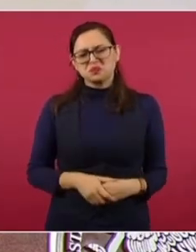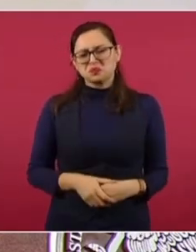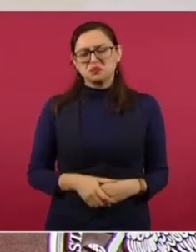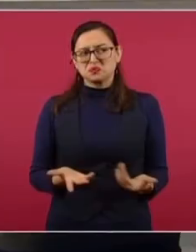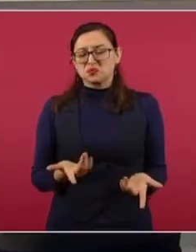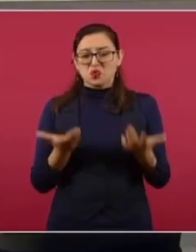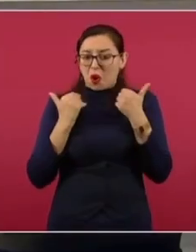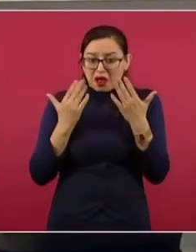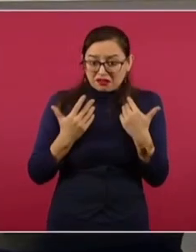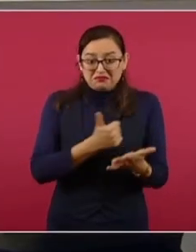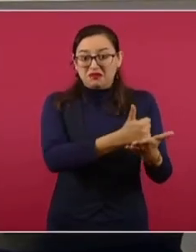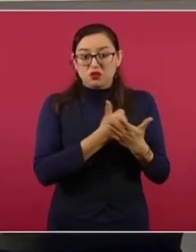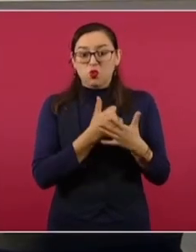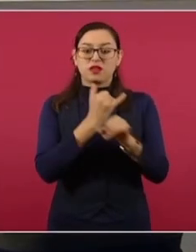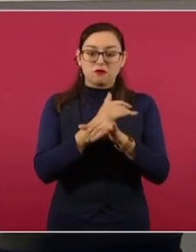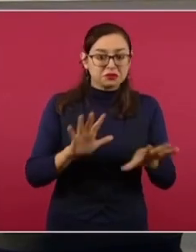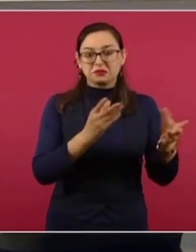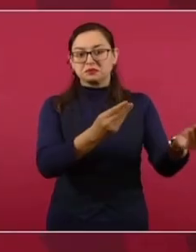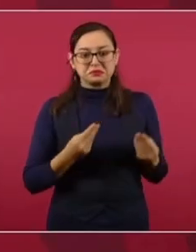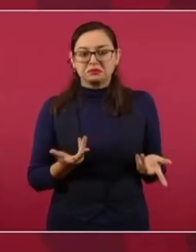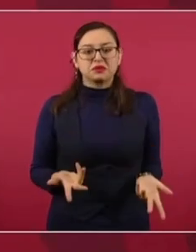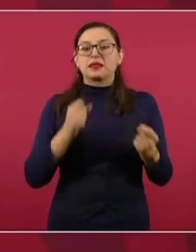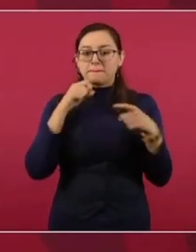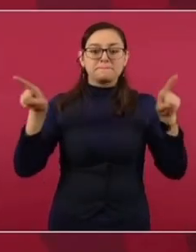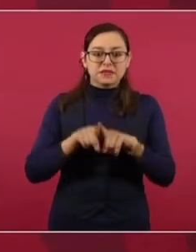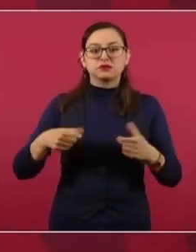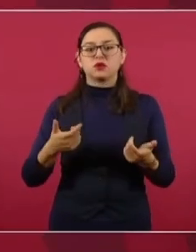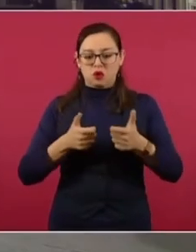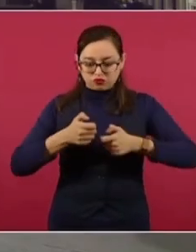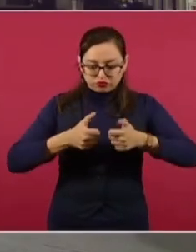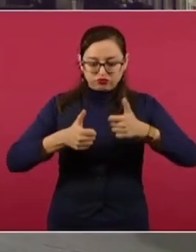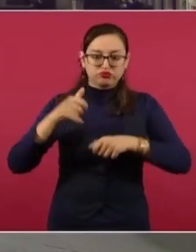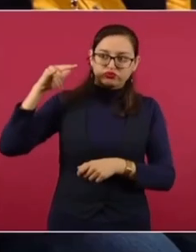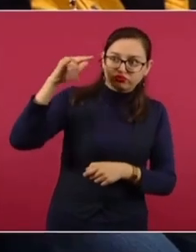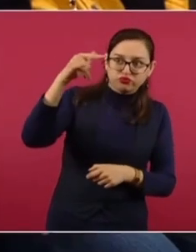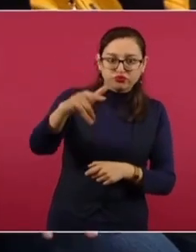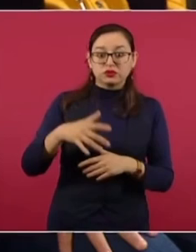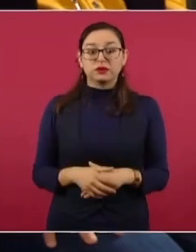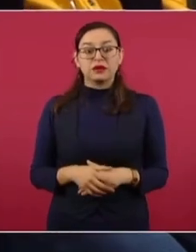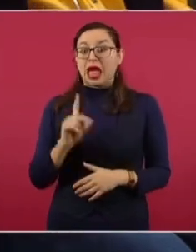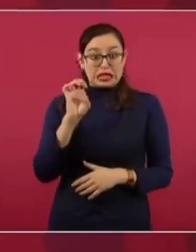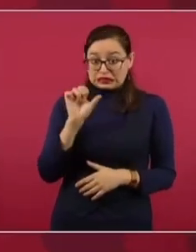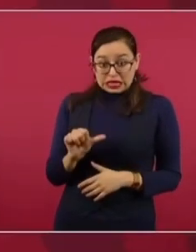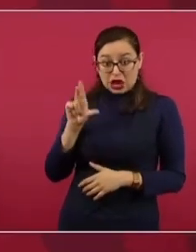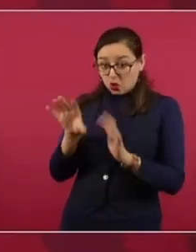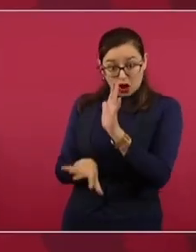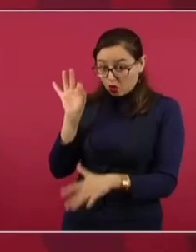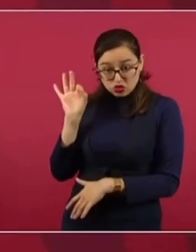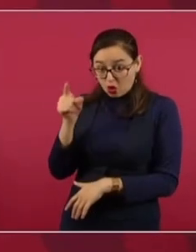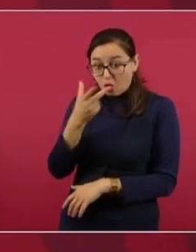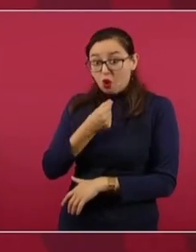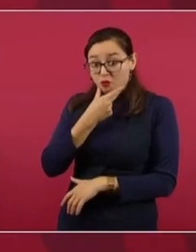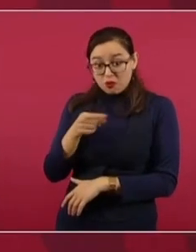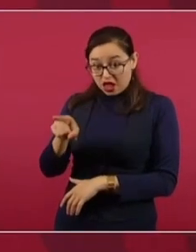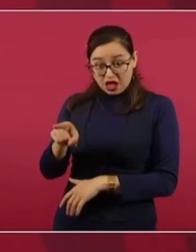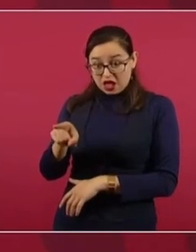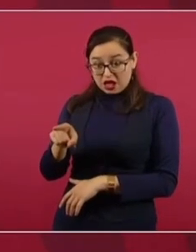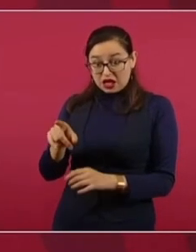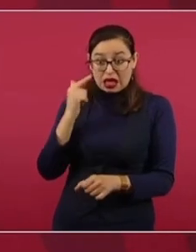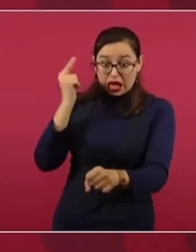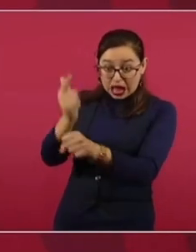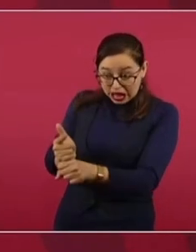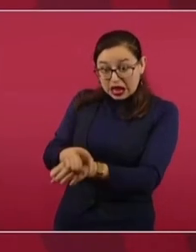equipos, de drones. ¿No lo ubicó la DEA y le dijo a Marina? No, no, no.